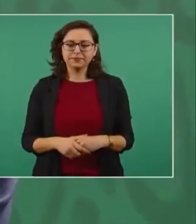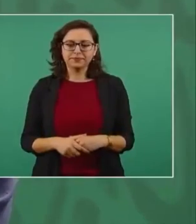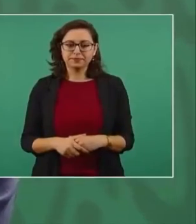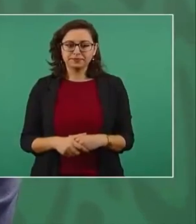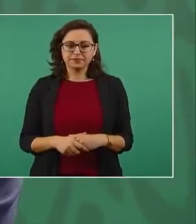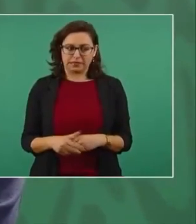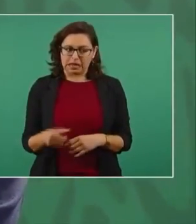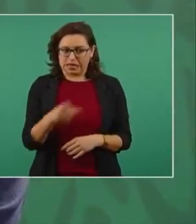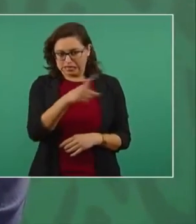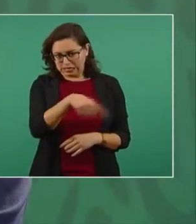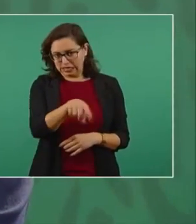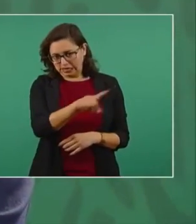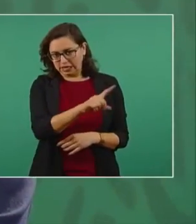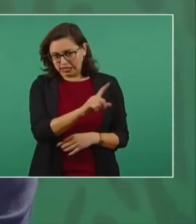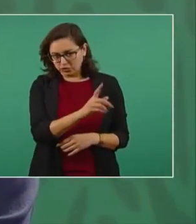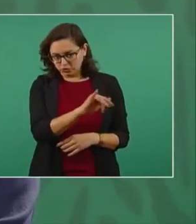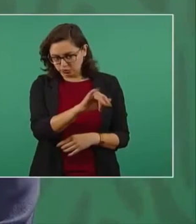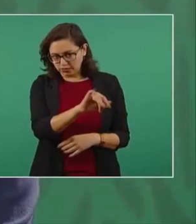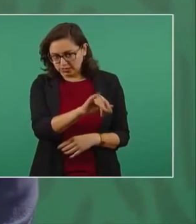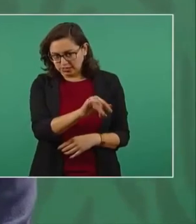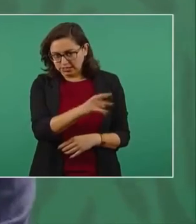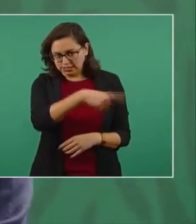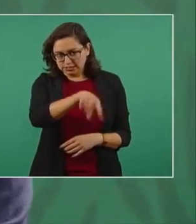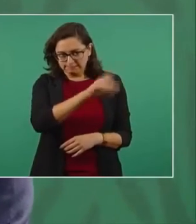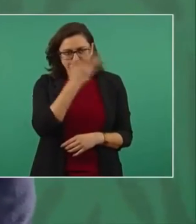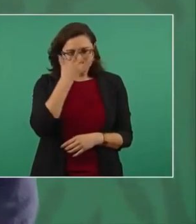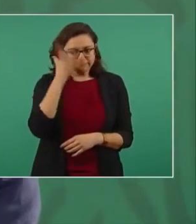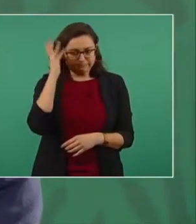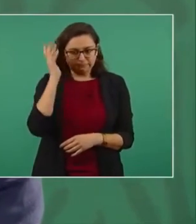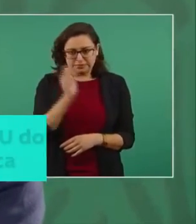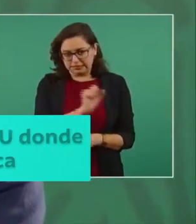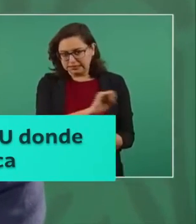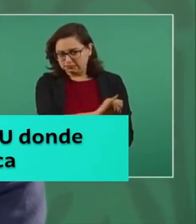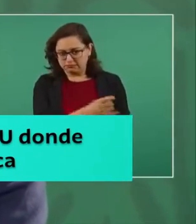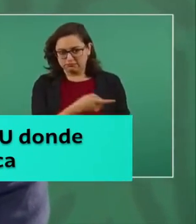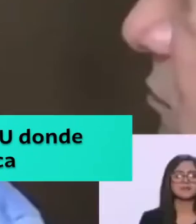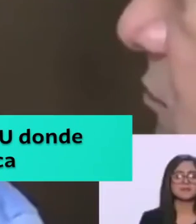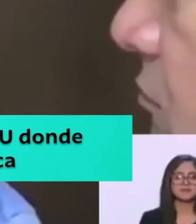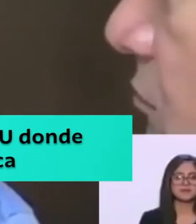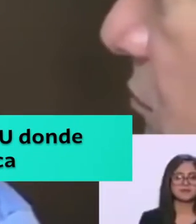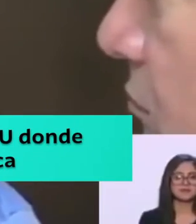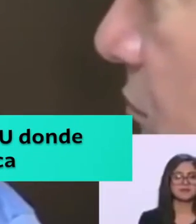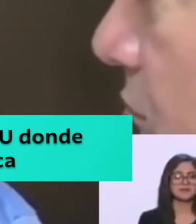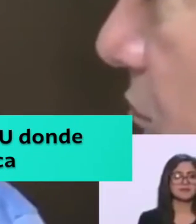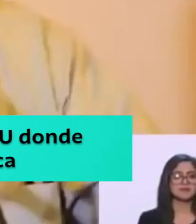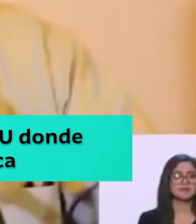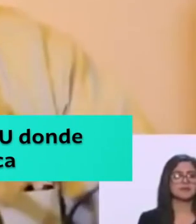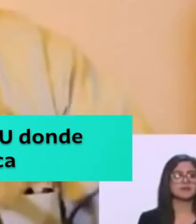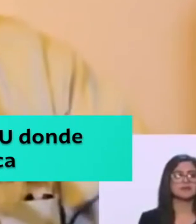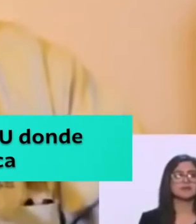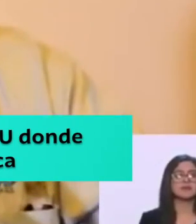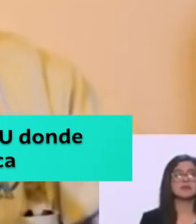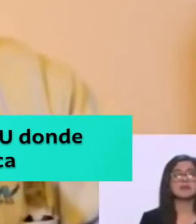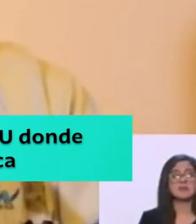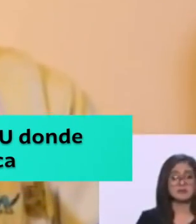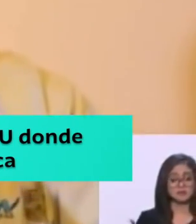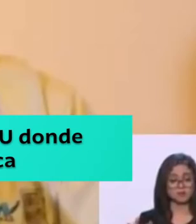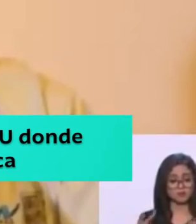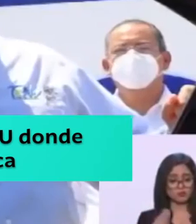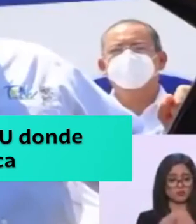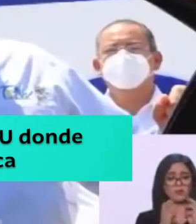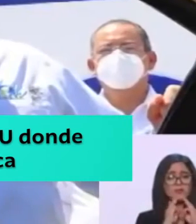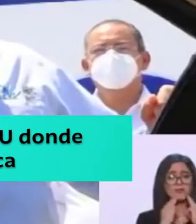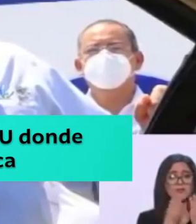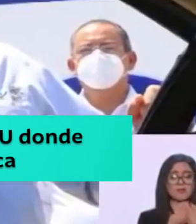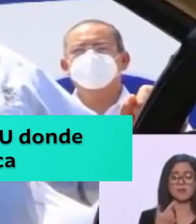El presidente López Obrador dijo que dará a conocer el oficio de la Embajada de Estados Unidos en el que solicitó información sobre el gobernador de